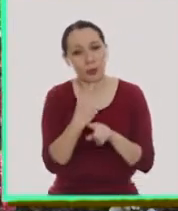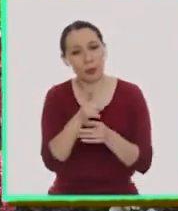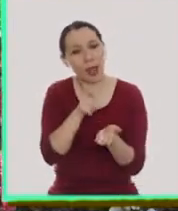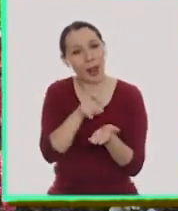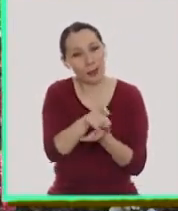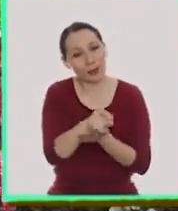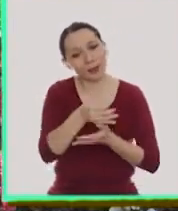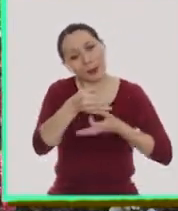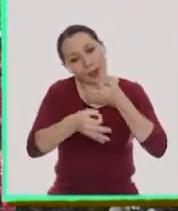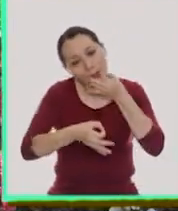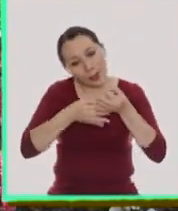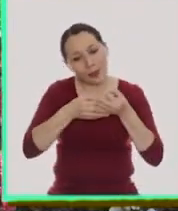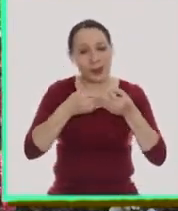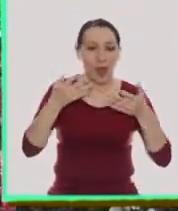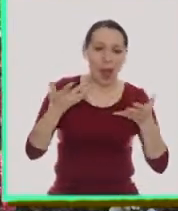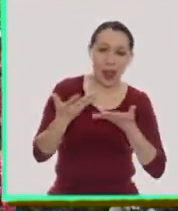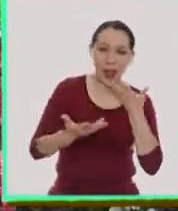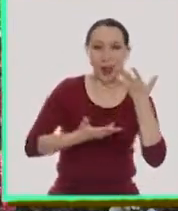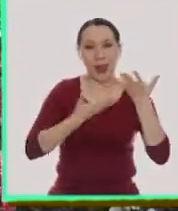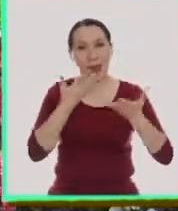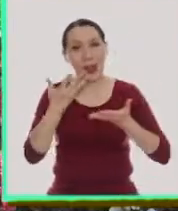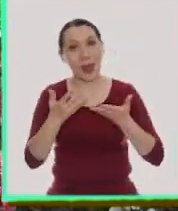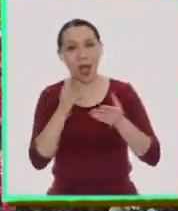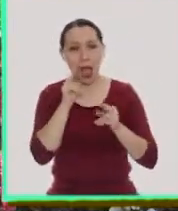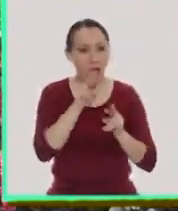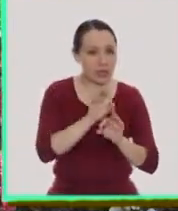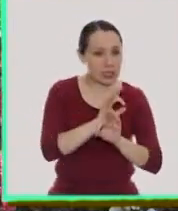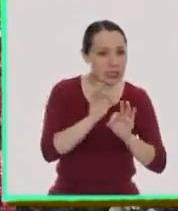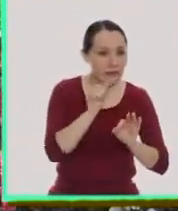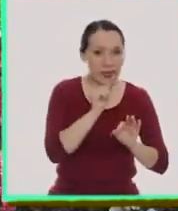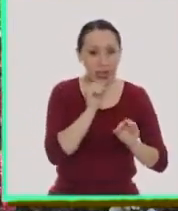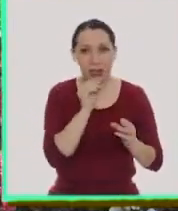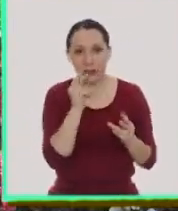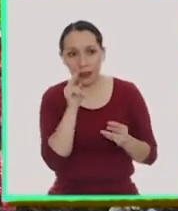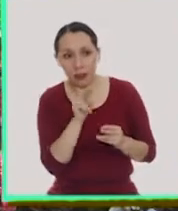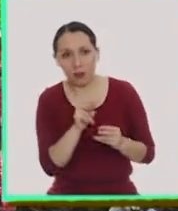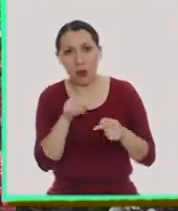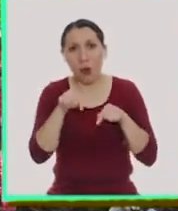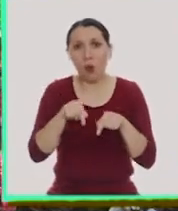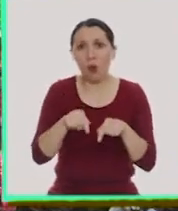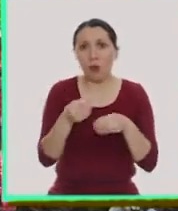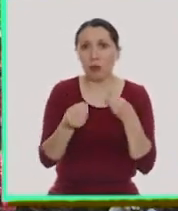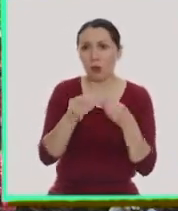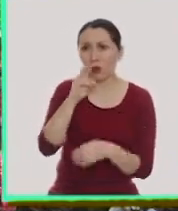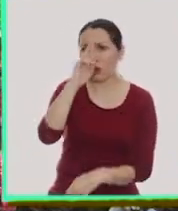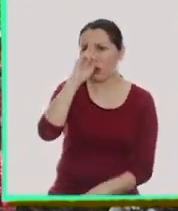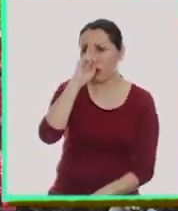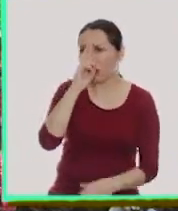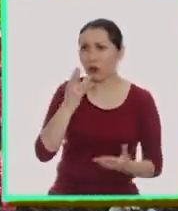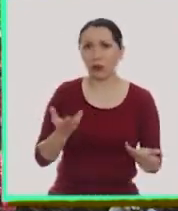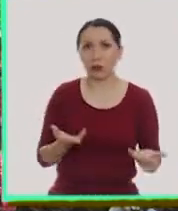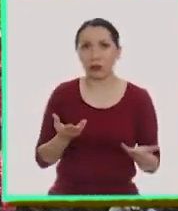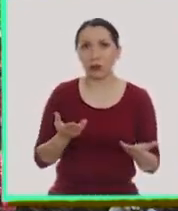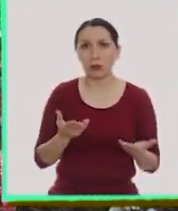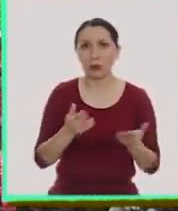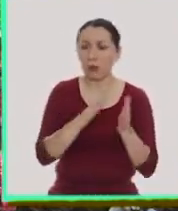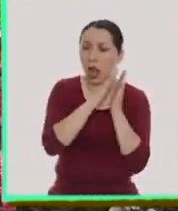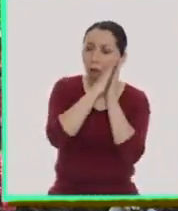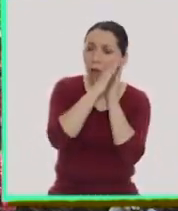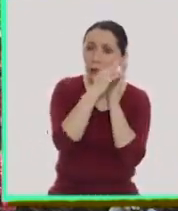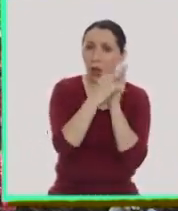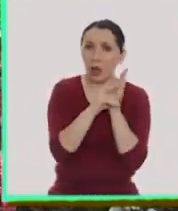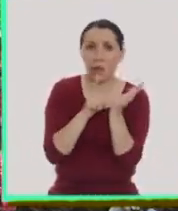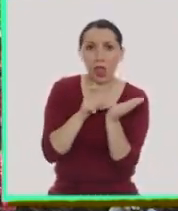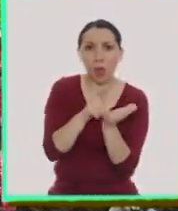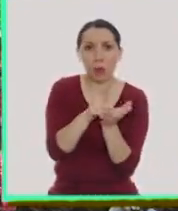conversaba con ella, le cantaba y revisaba que no le faltara nada. Pero hoy pasó algo extraño. La